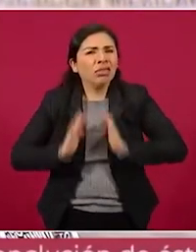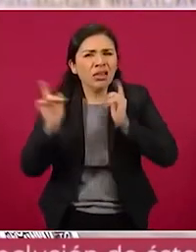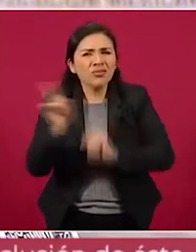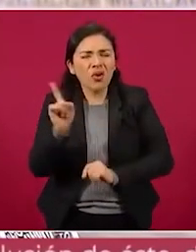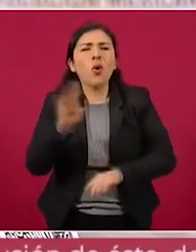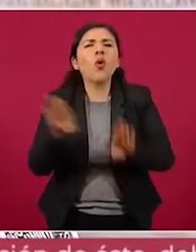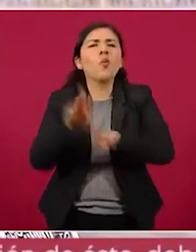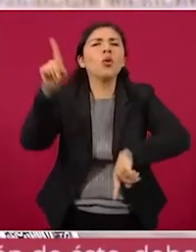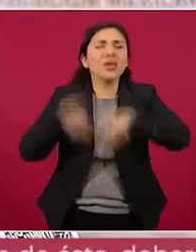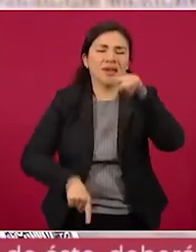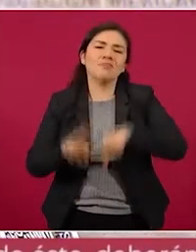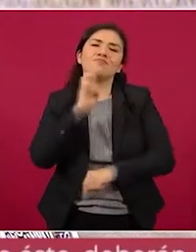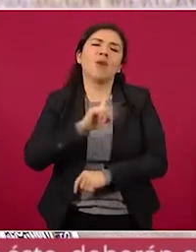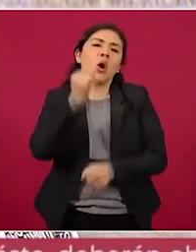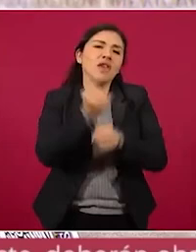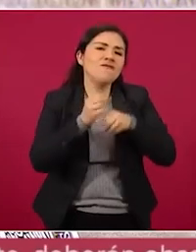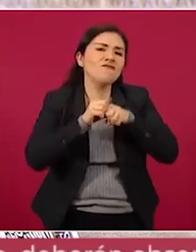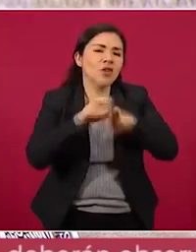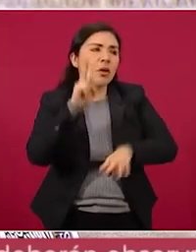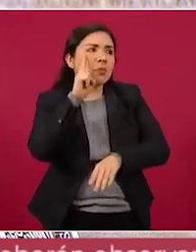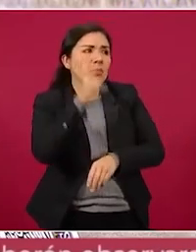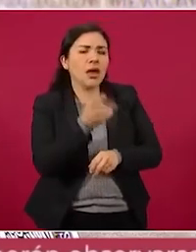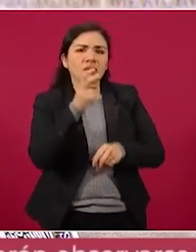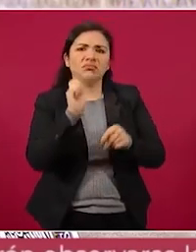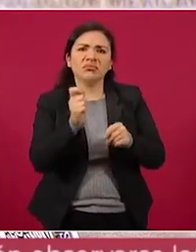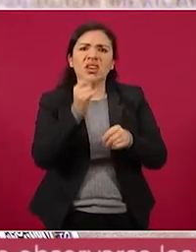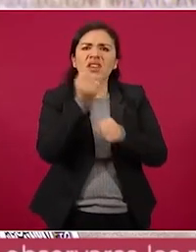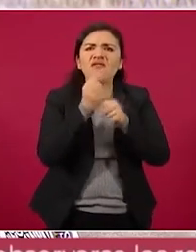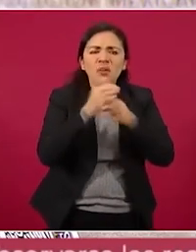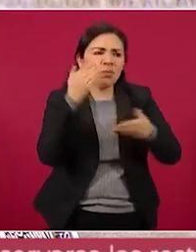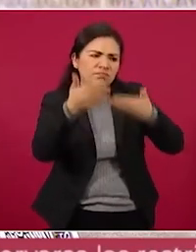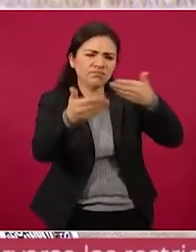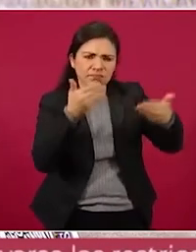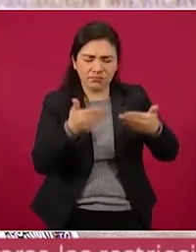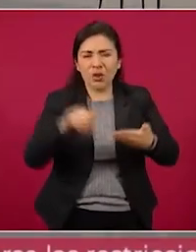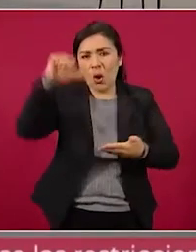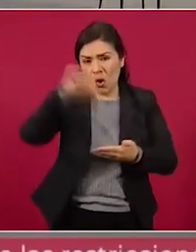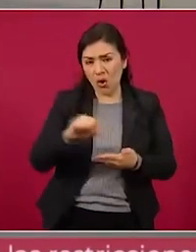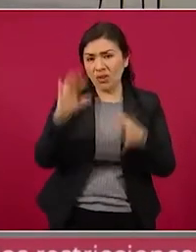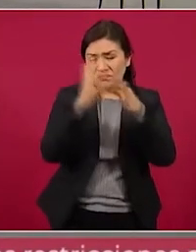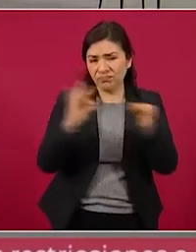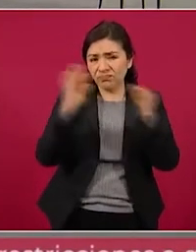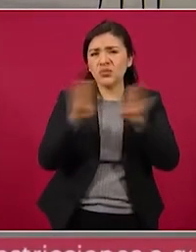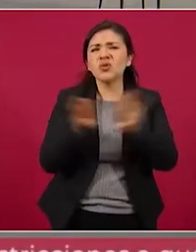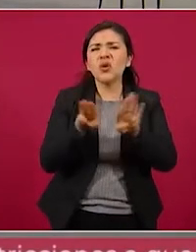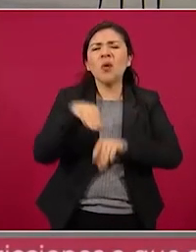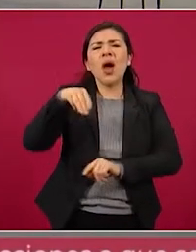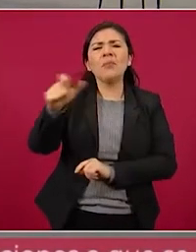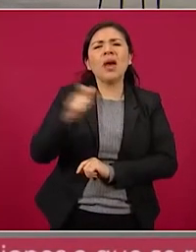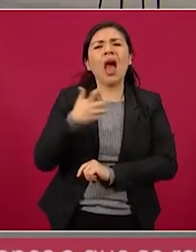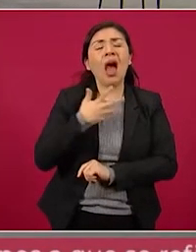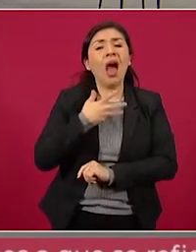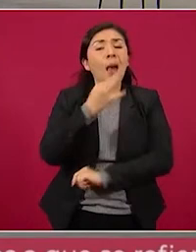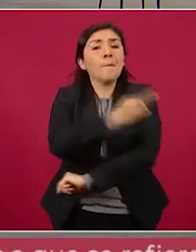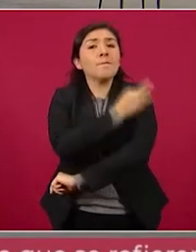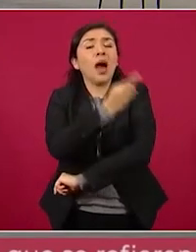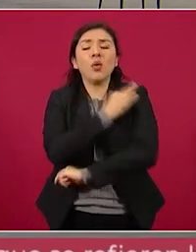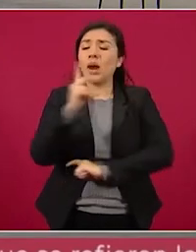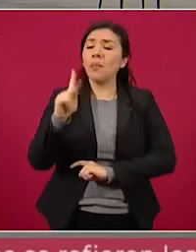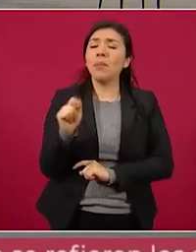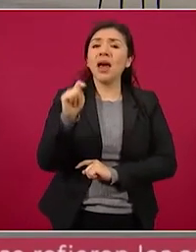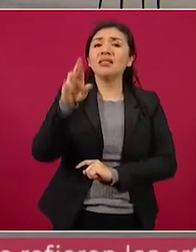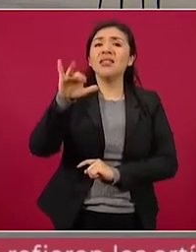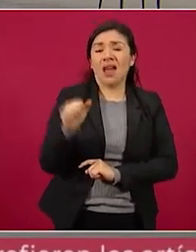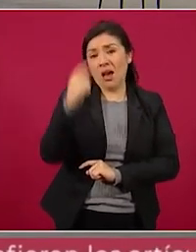Hoy, MX desinforma sobre la vacuna patria para desprestigiarla. Con sentido amarillista,